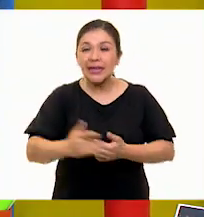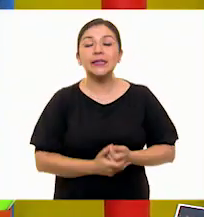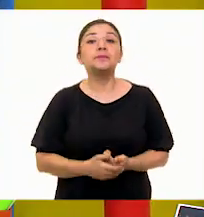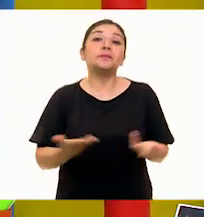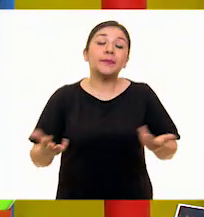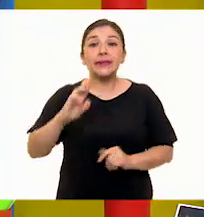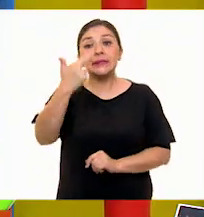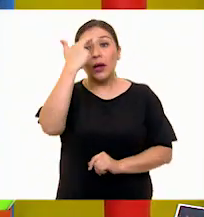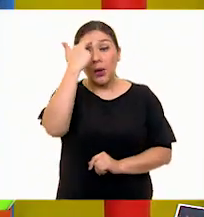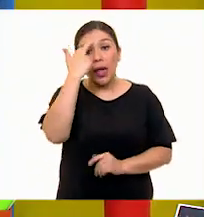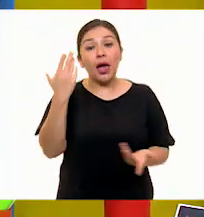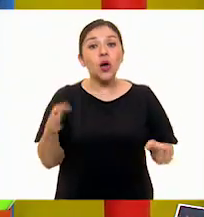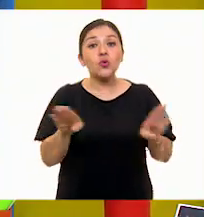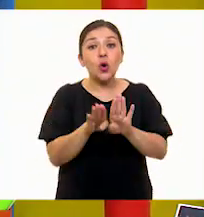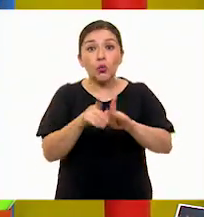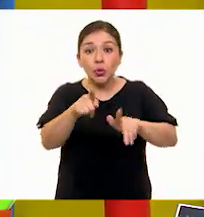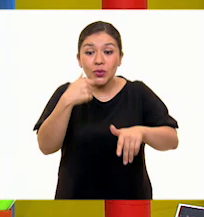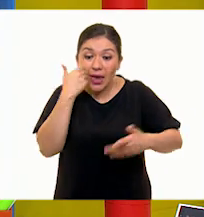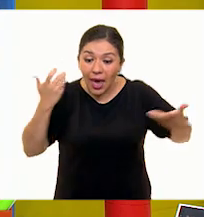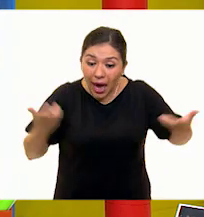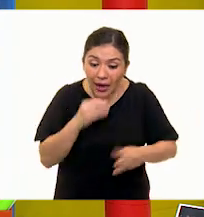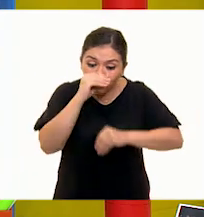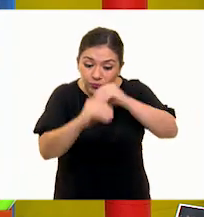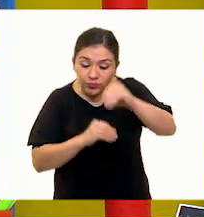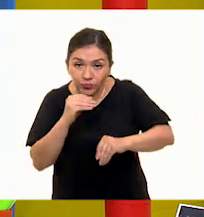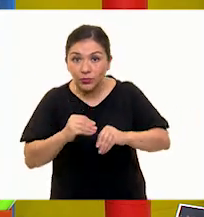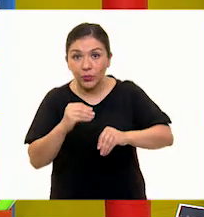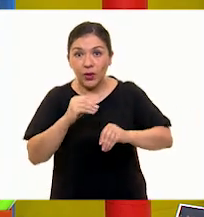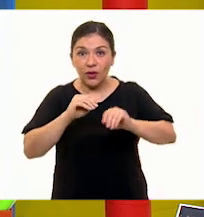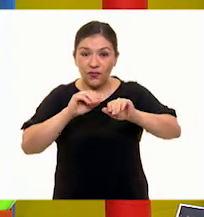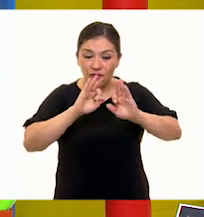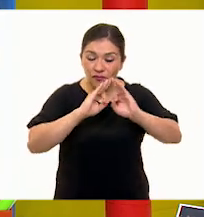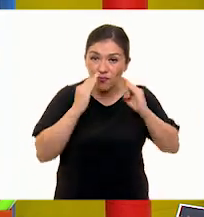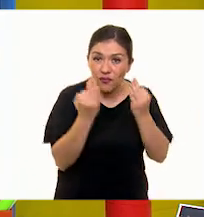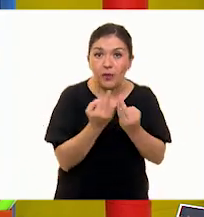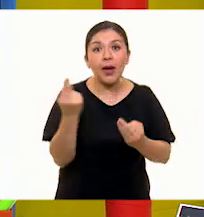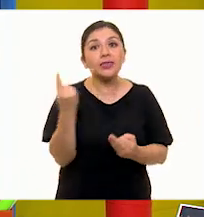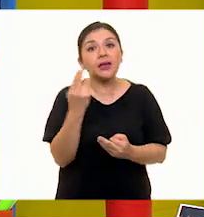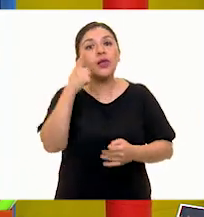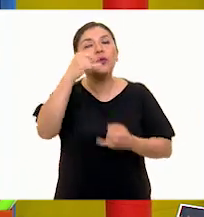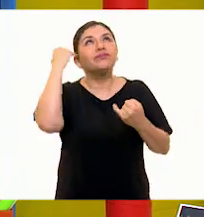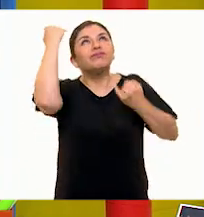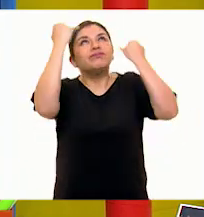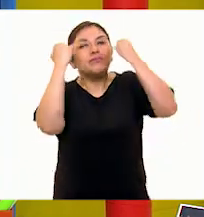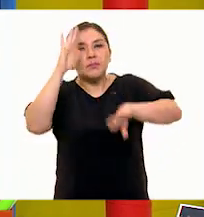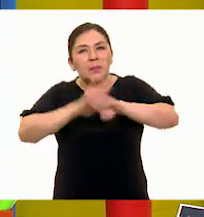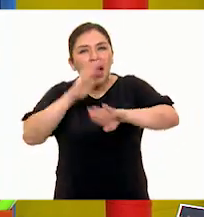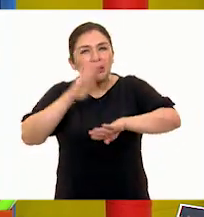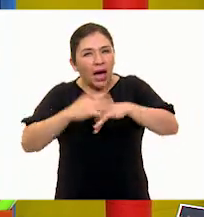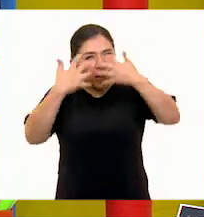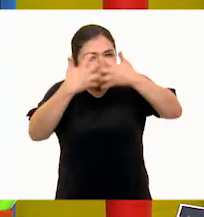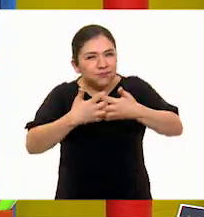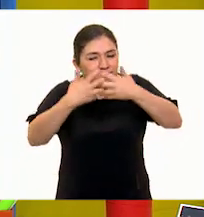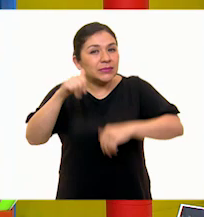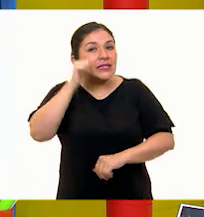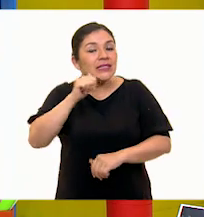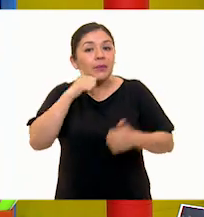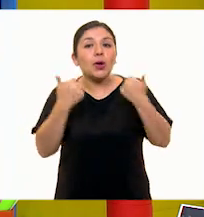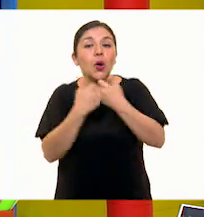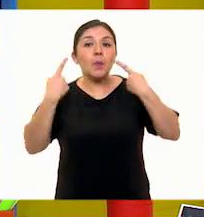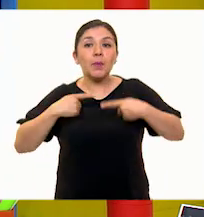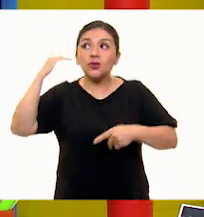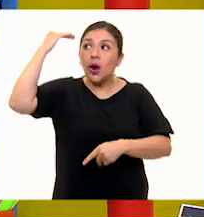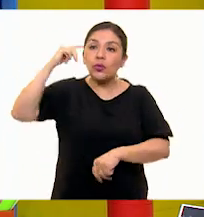bueno recordamos que para crear esculturas en construcción tenemos que usar nuestra imaginación y nuestra creatividad siempre bajo la